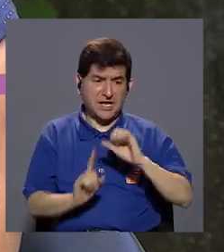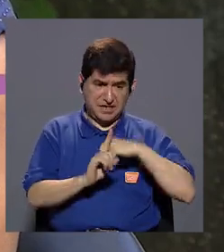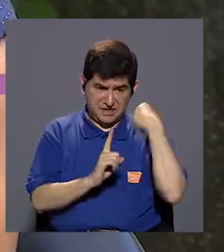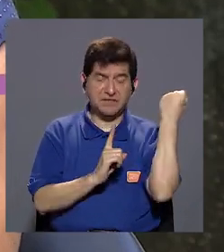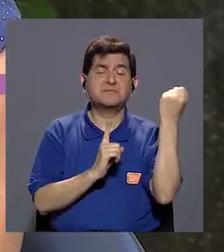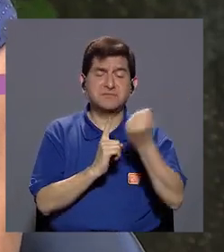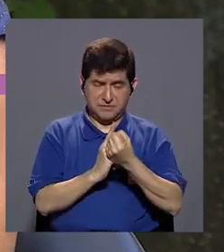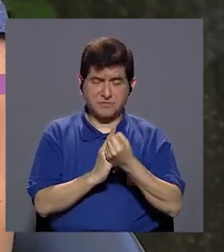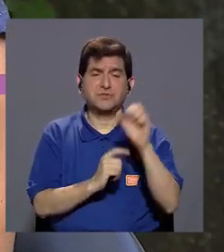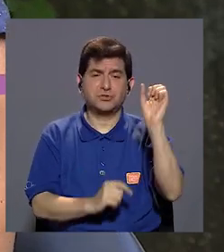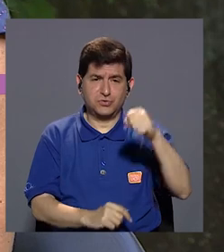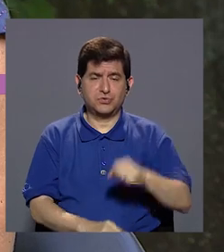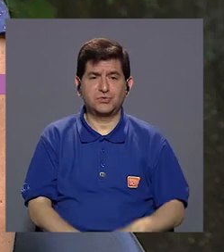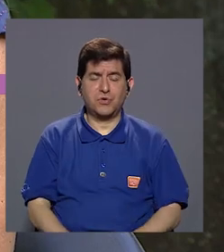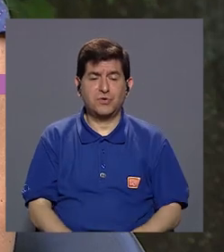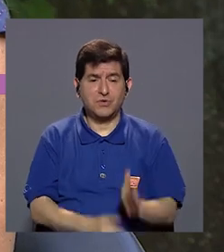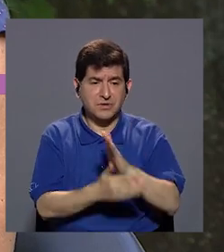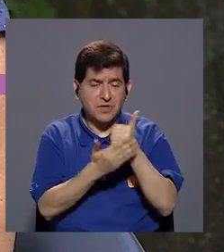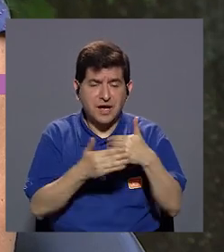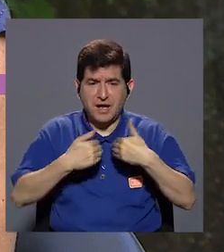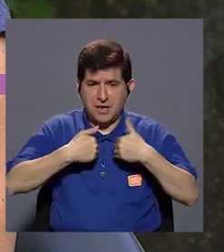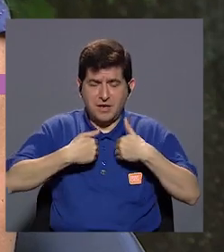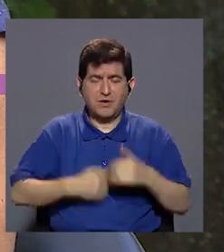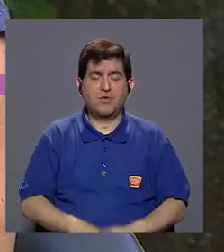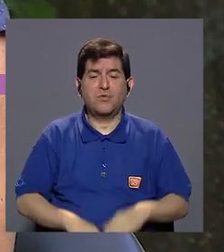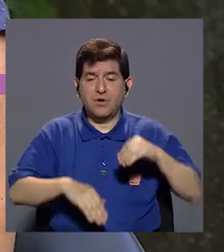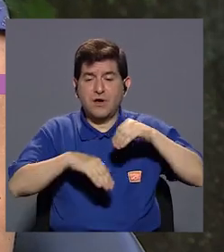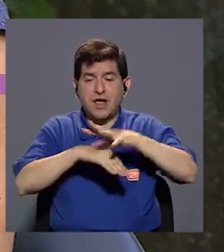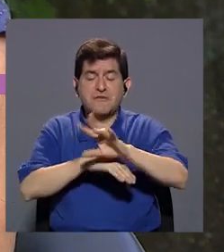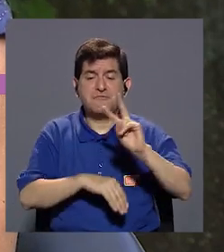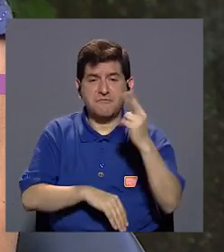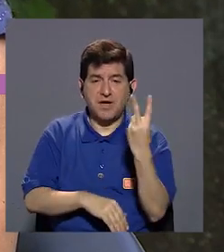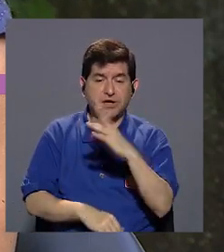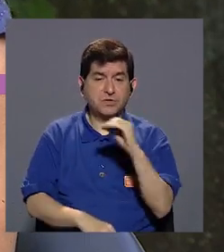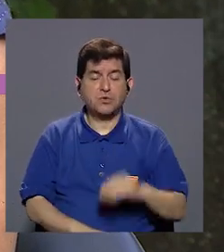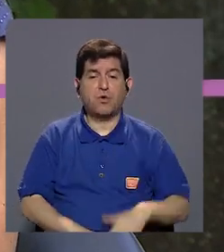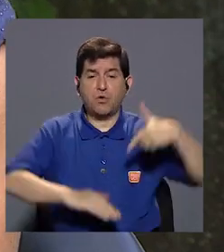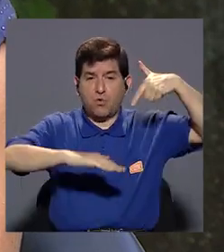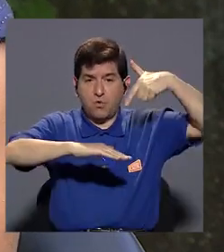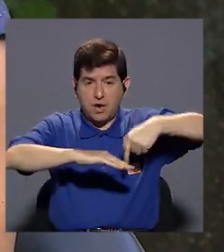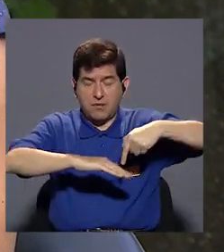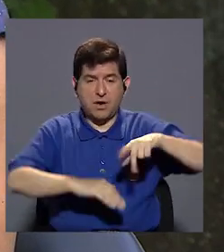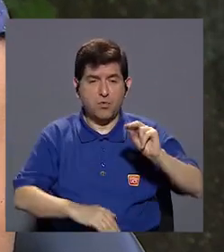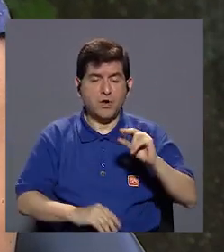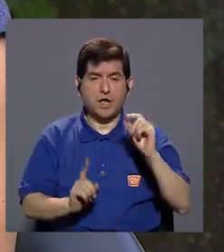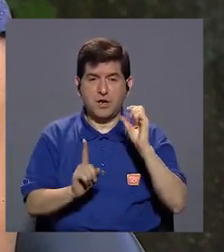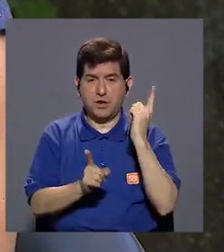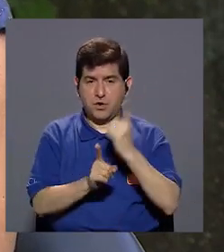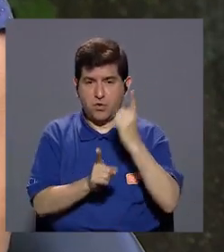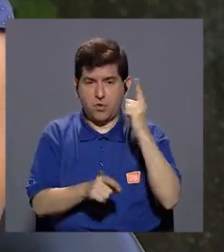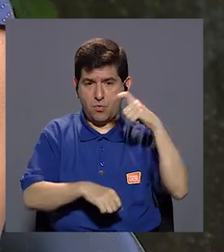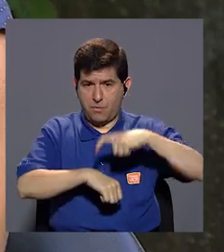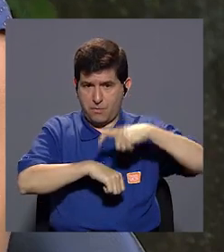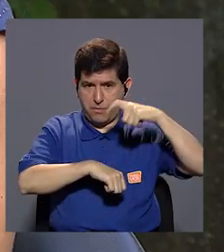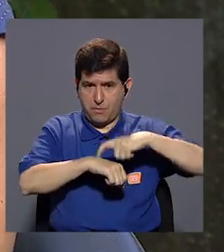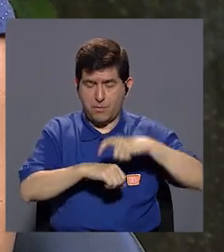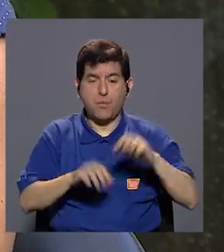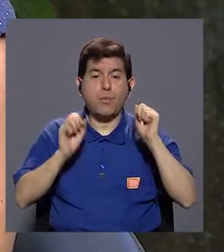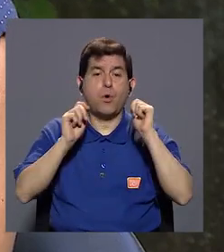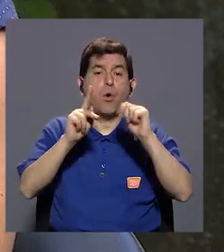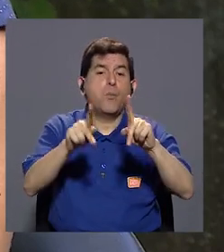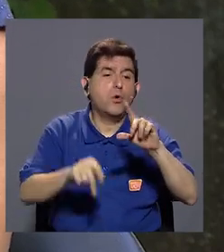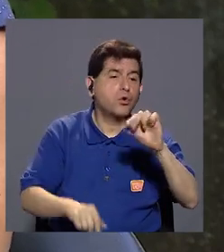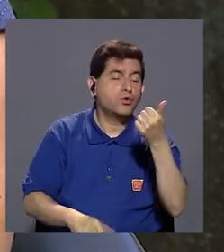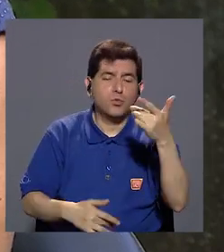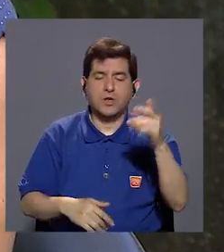de pacientes que tienen reacciones secundarias o la vacuna, este, si no se puso en el mejor momento, abre la puerta para